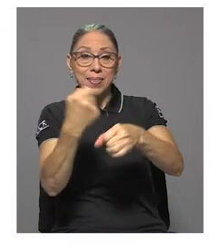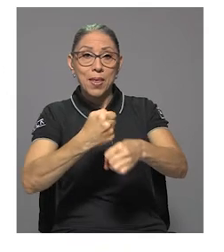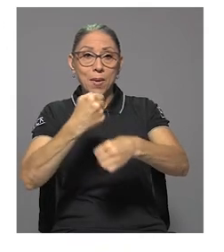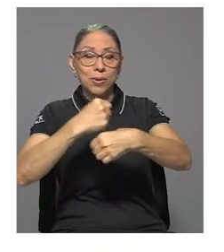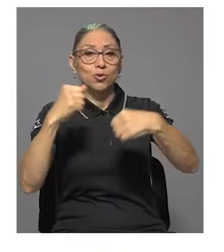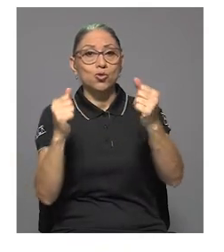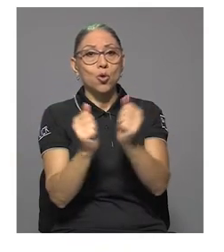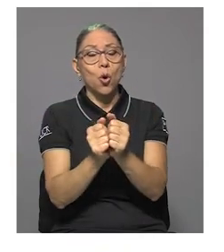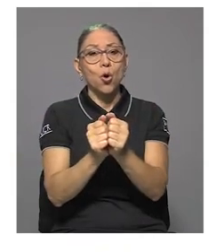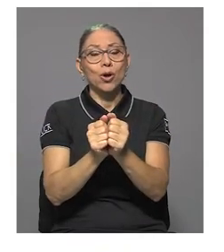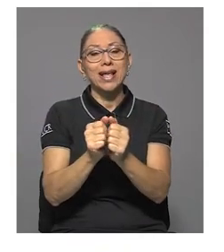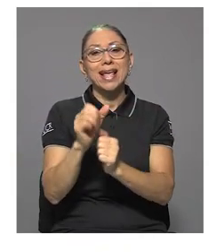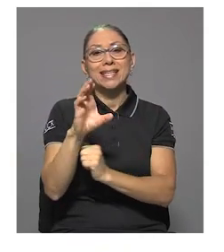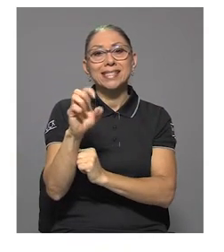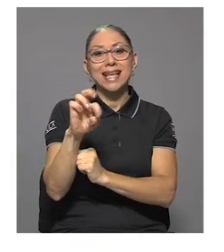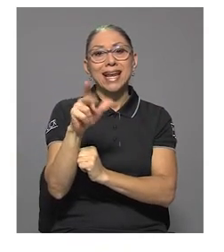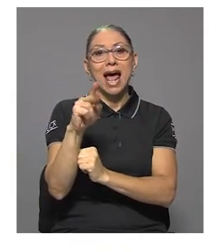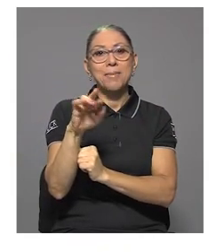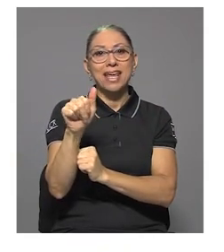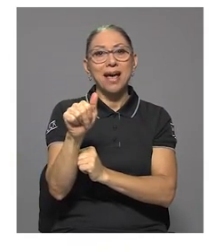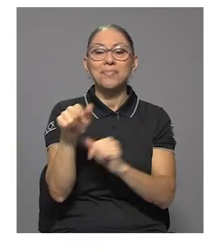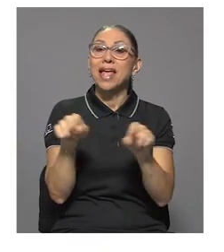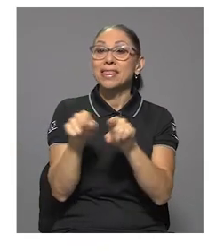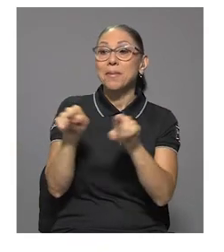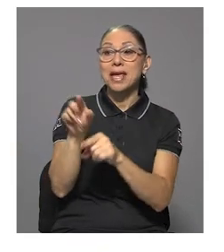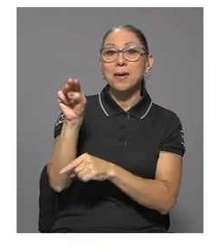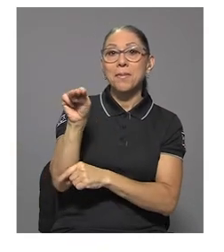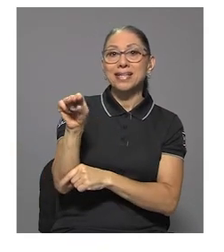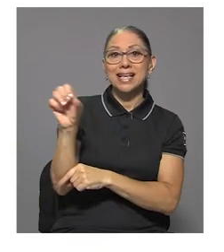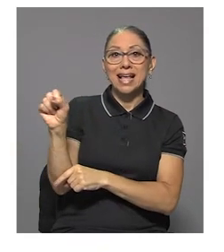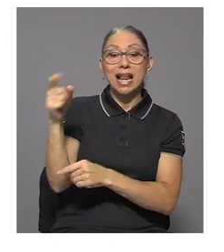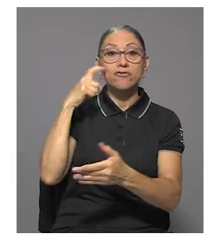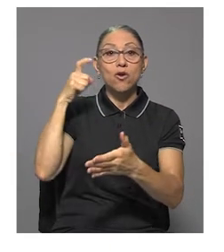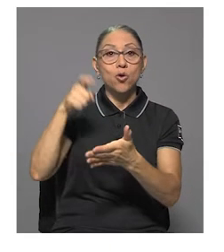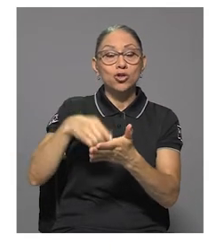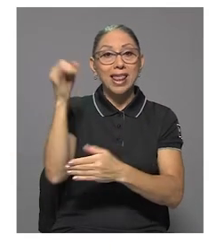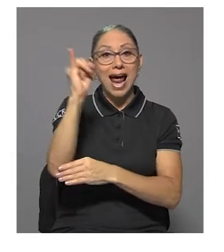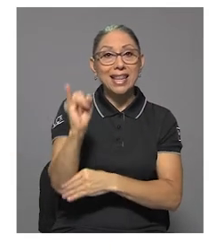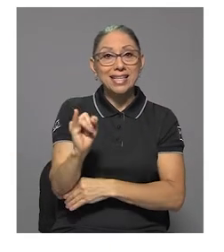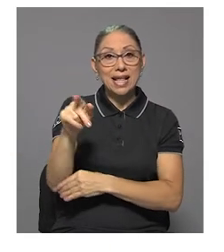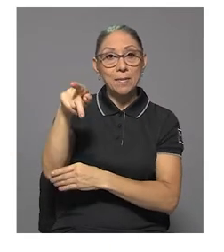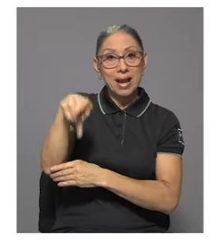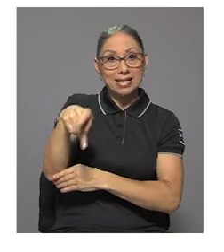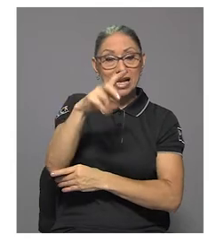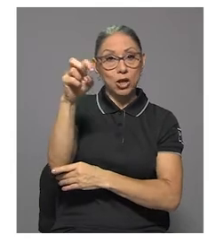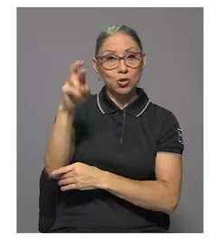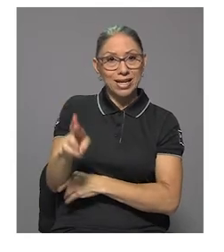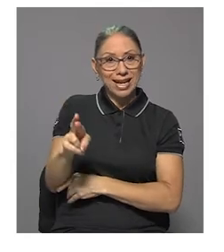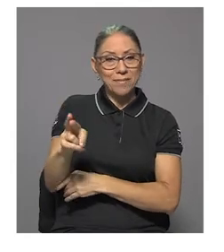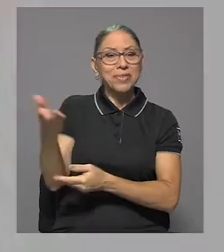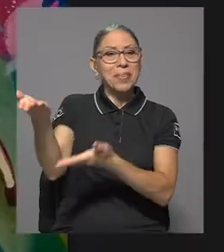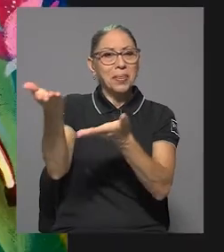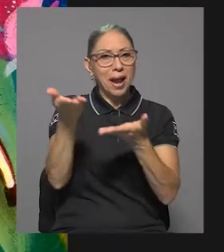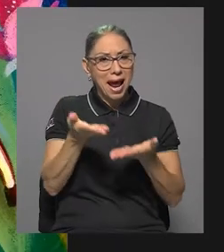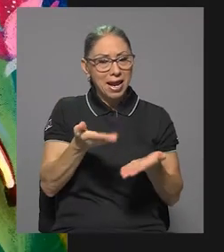con cerámica. Por su parte, Marcia Salas, reconocida artista plástica de nuestro país, traerá una